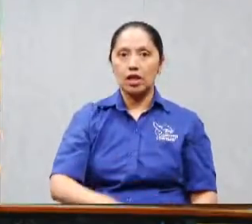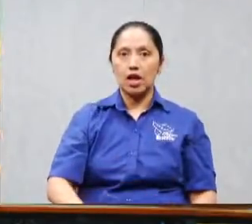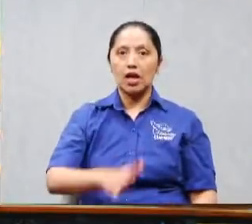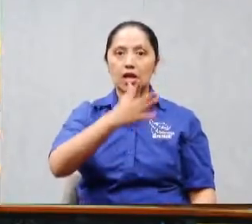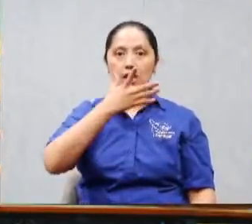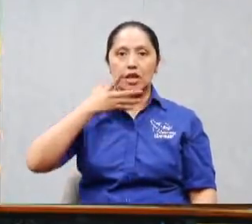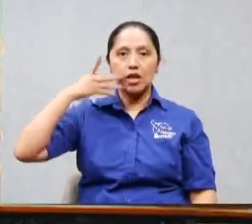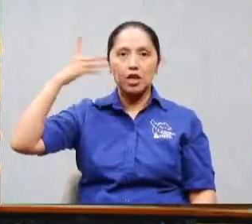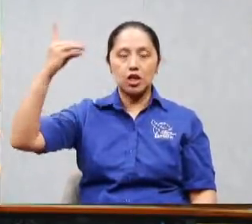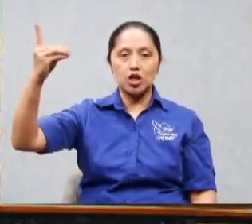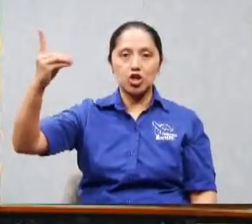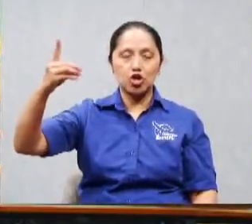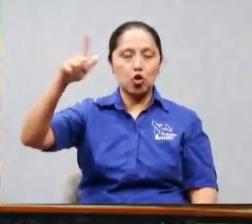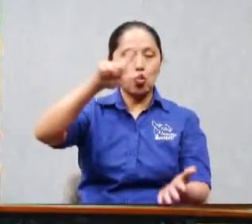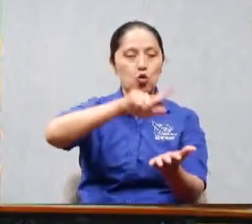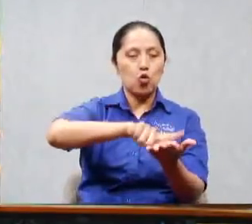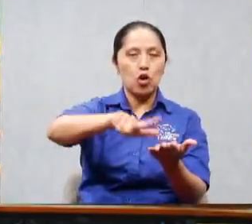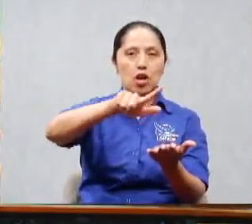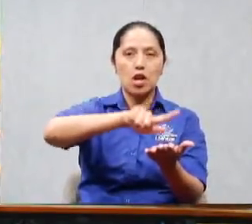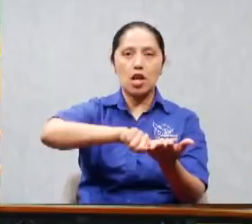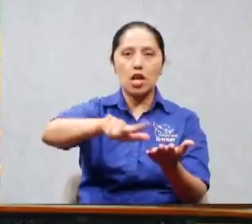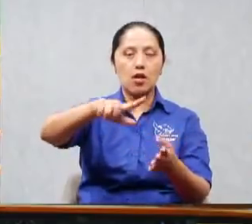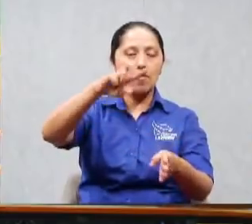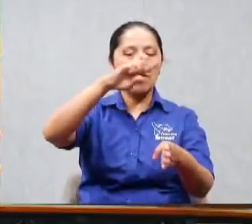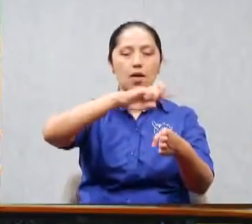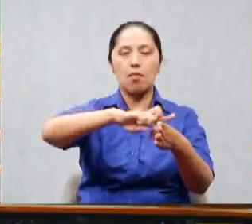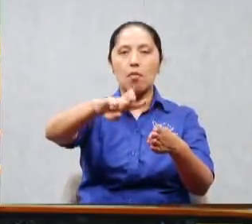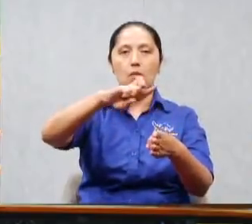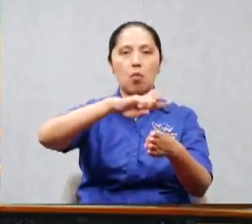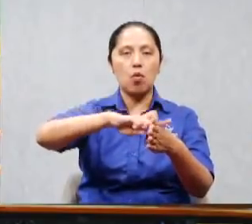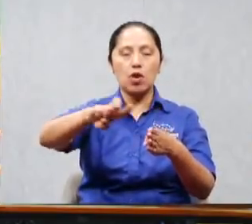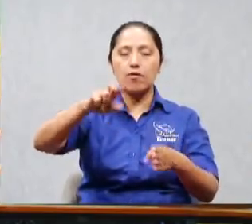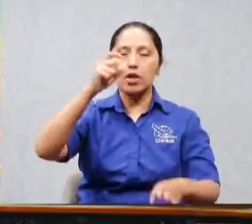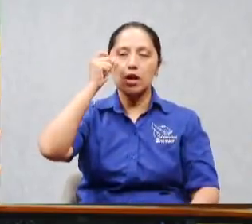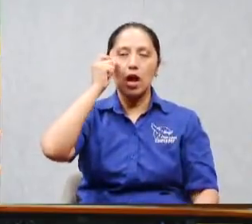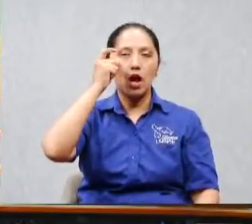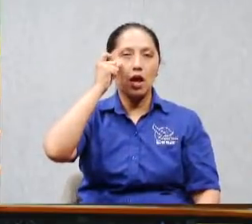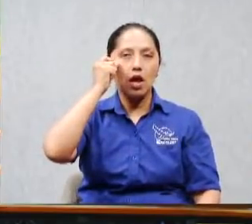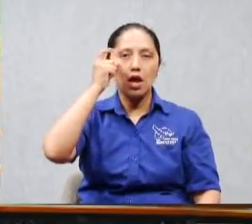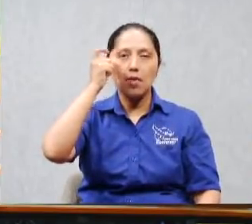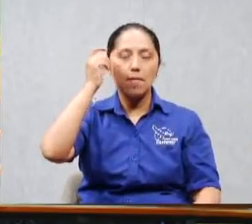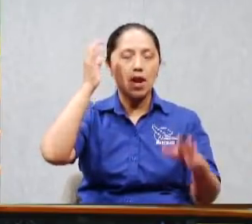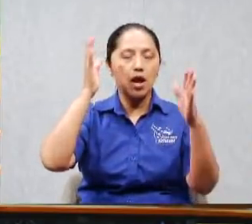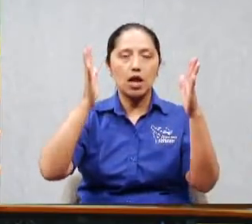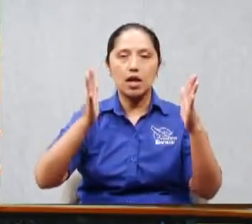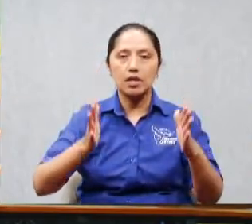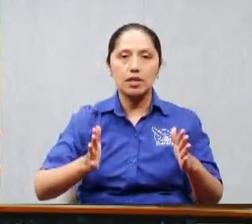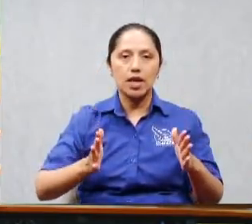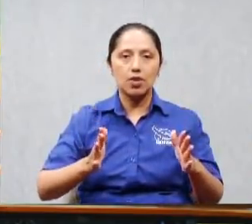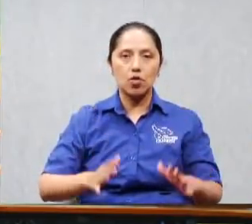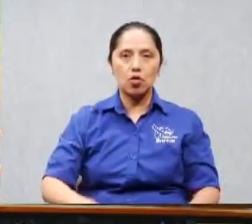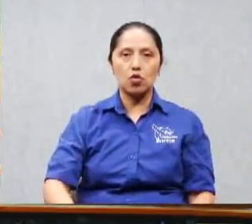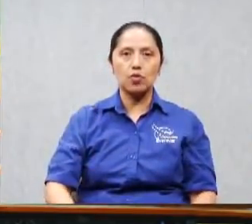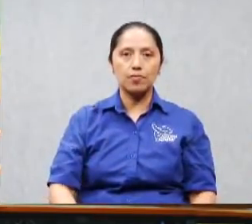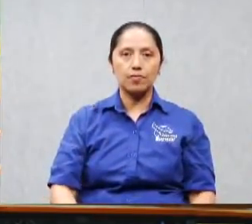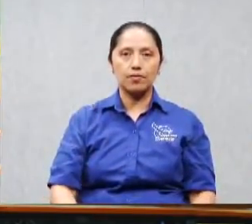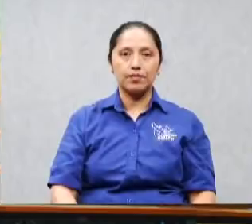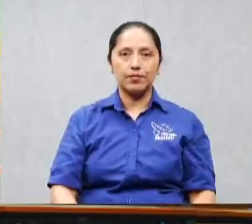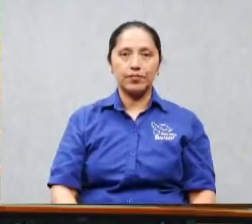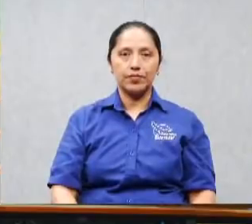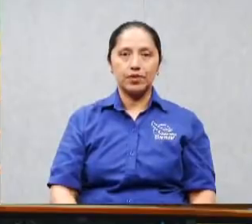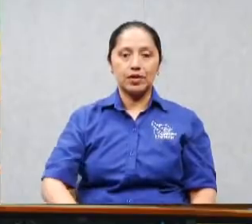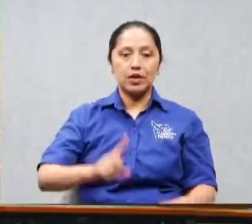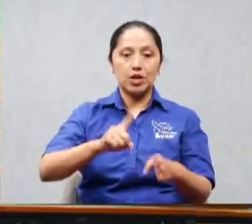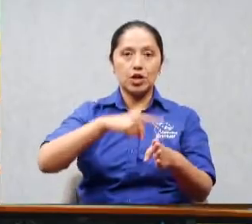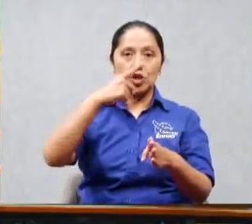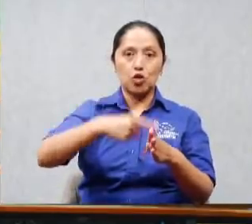emblanquece los purifica nos emblanquece nos purifica y que más y nos va a refinar y ya cuando